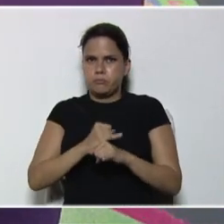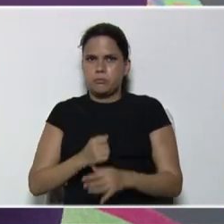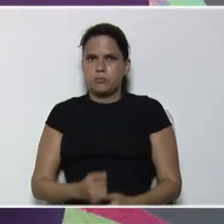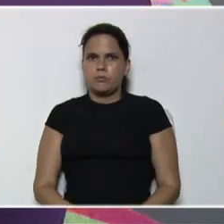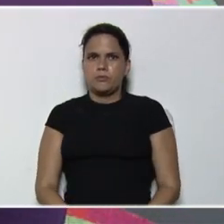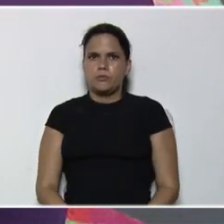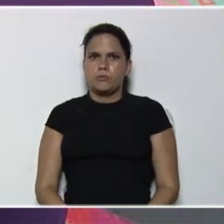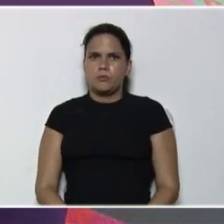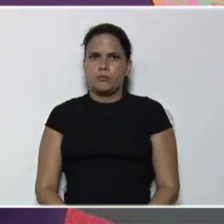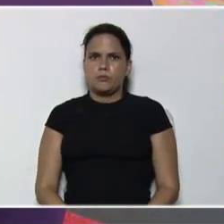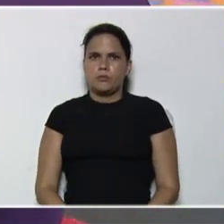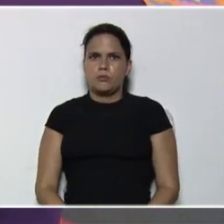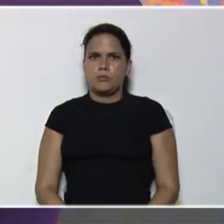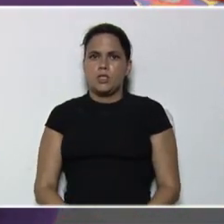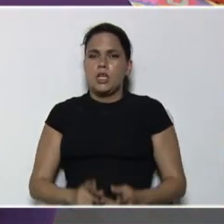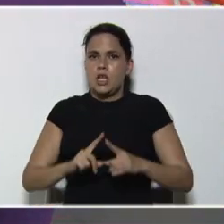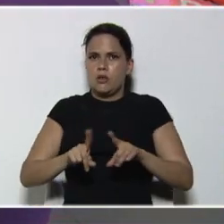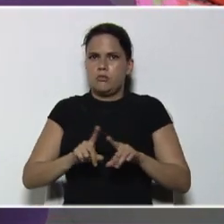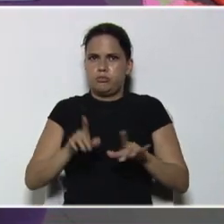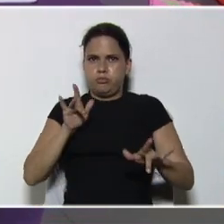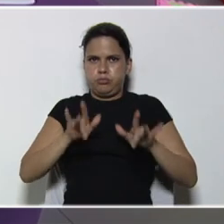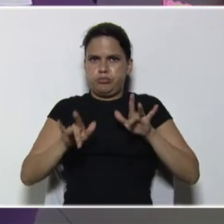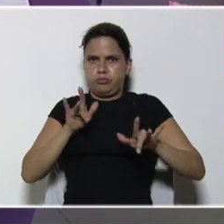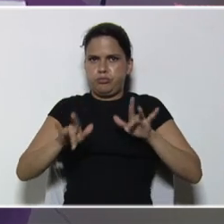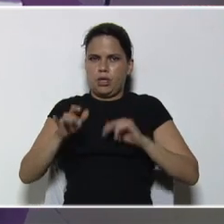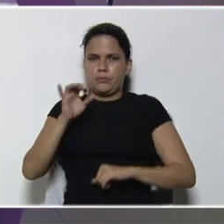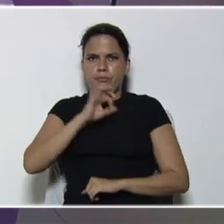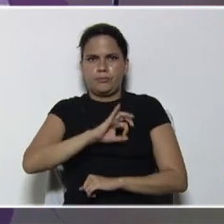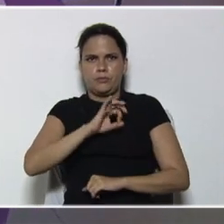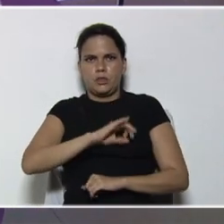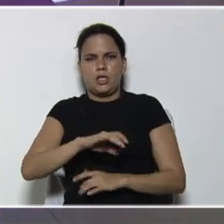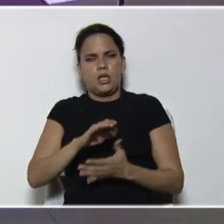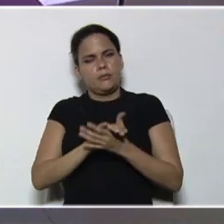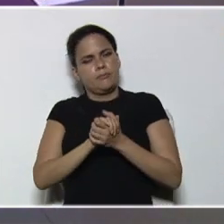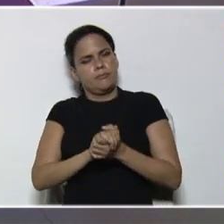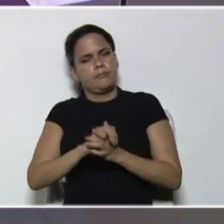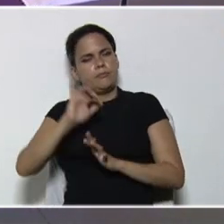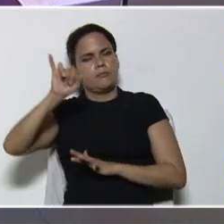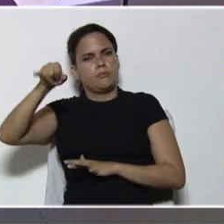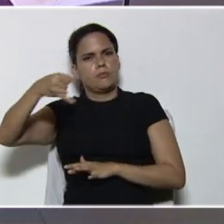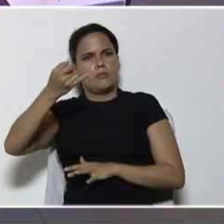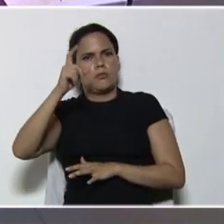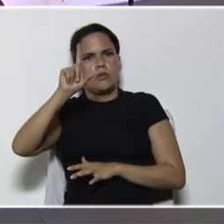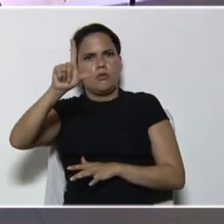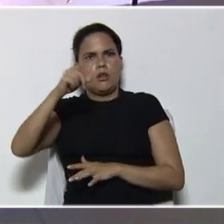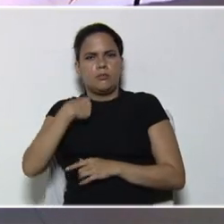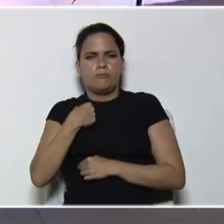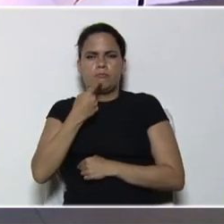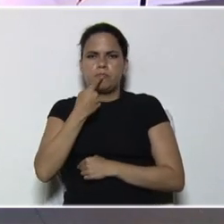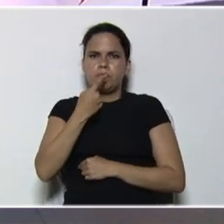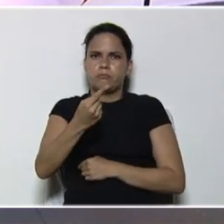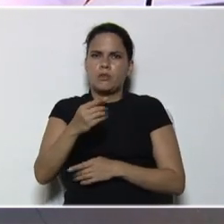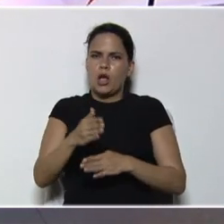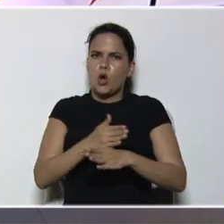y las distintas redes, que el amigo, José Leonardo, siempre está, comentándola, y compartiéndola, con ustedes,